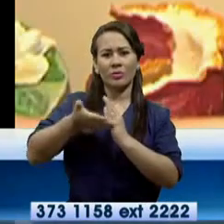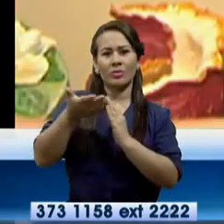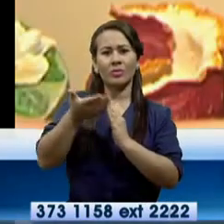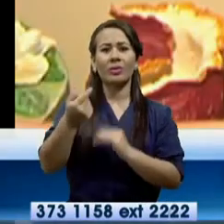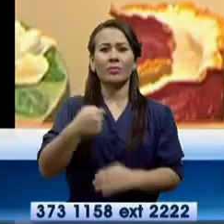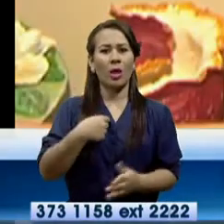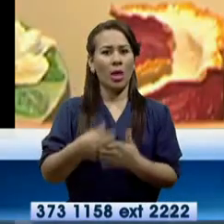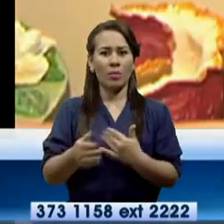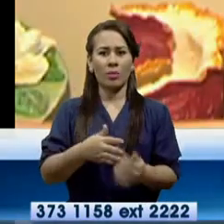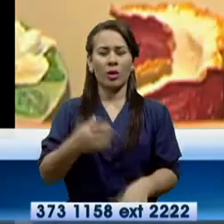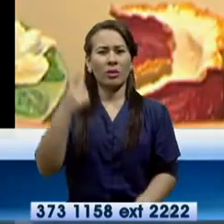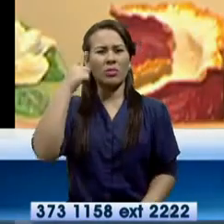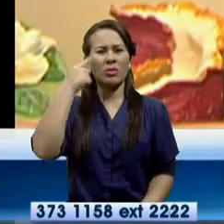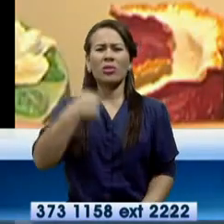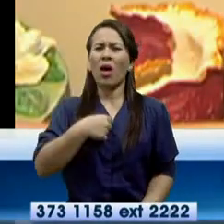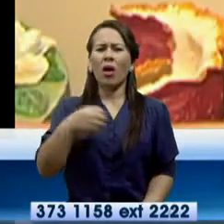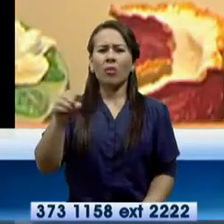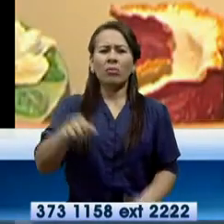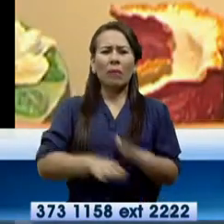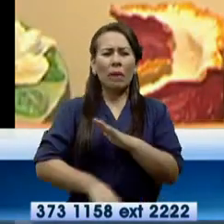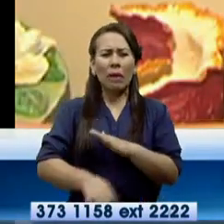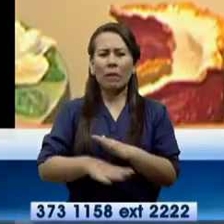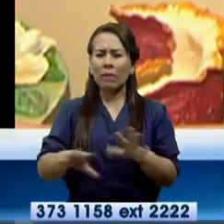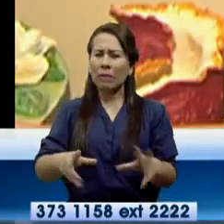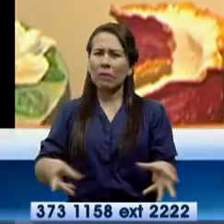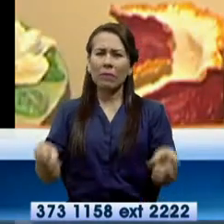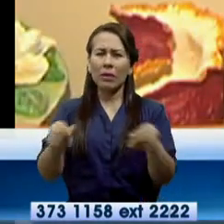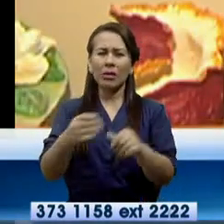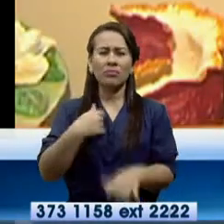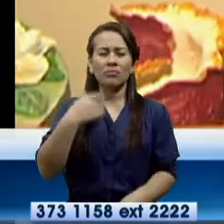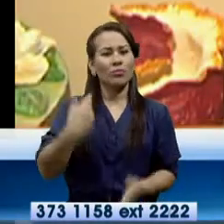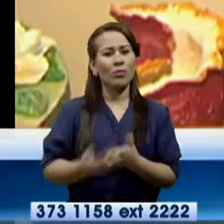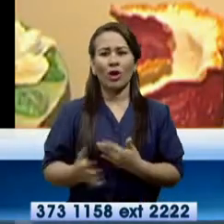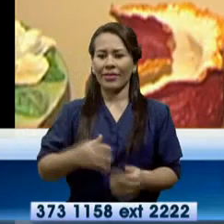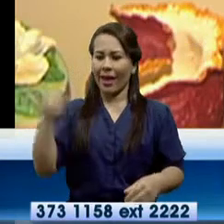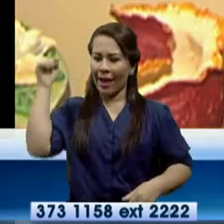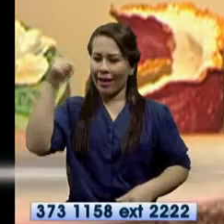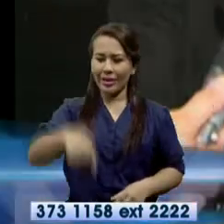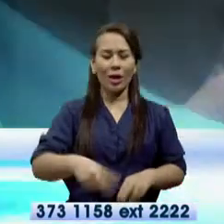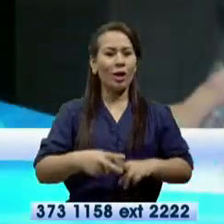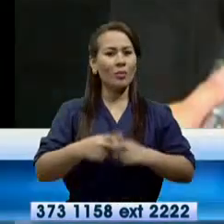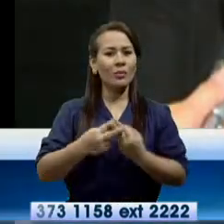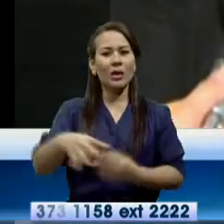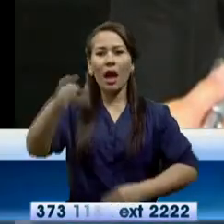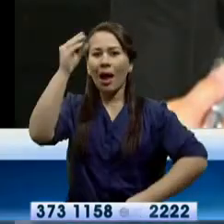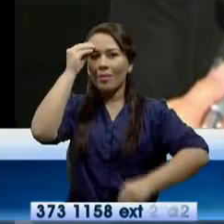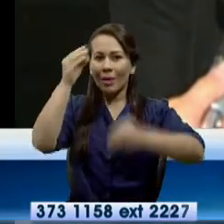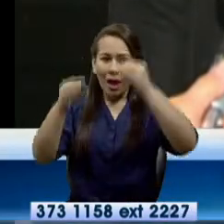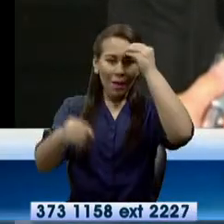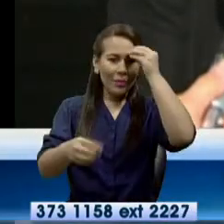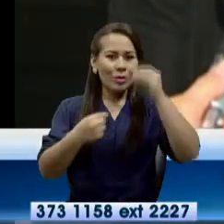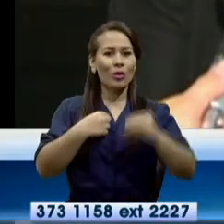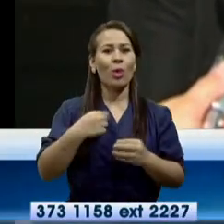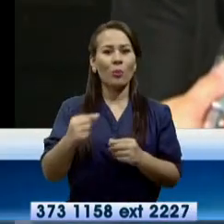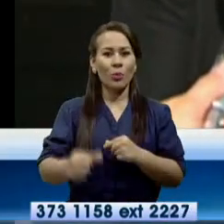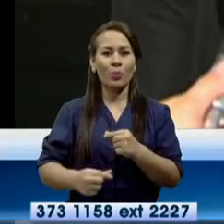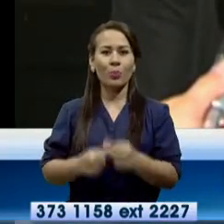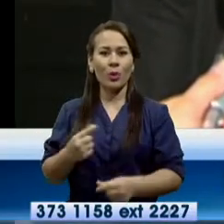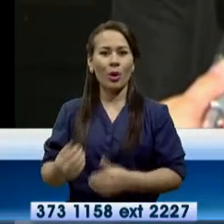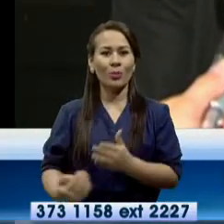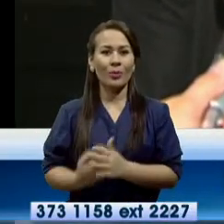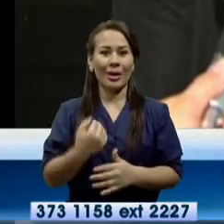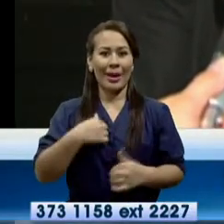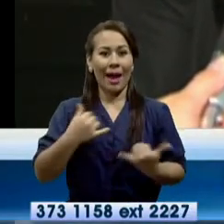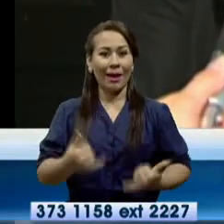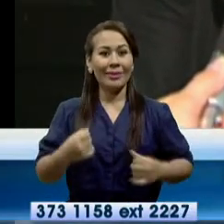sepan nada de cerámica, de artesanía porque aquí todo el mundo empieza de cero. No me lo imaginaba. Lo fui descubriendo y yo hasta ahora me